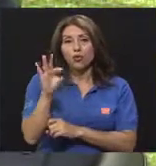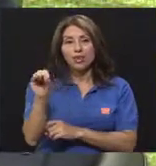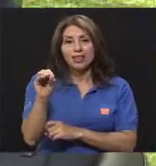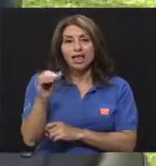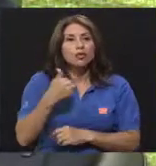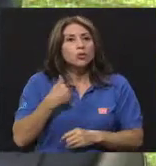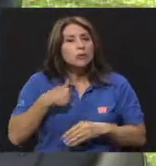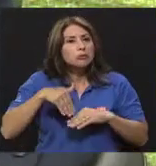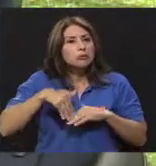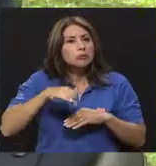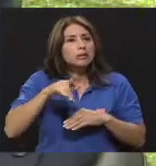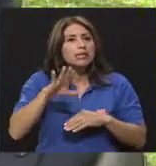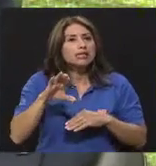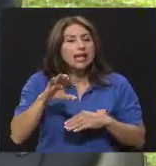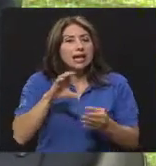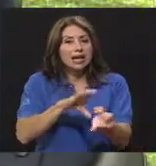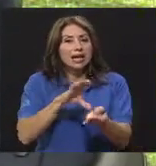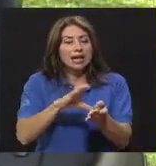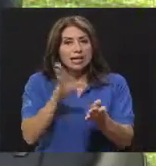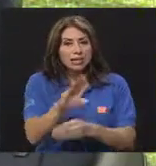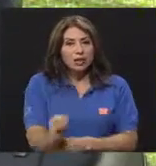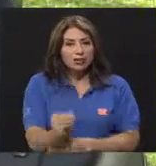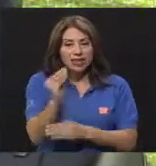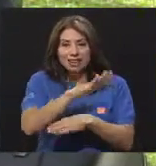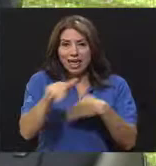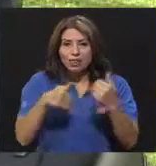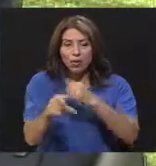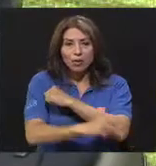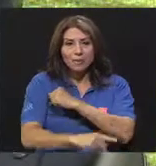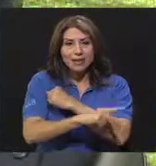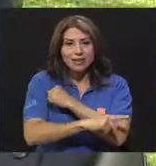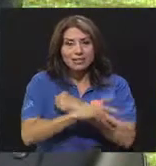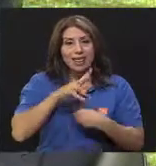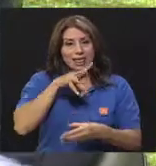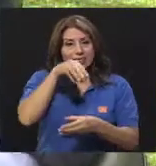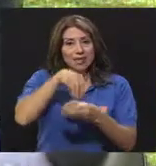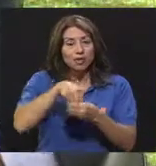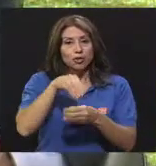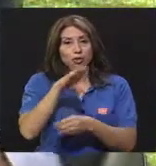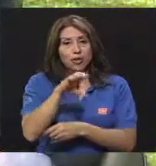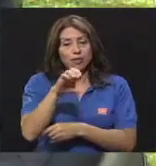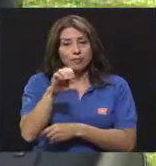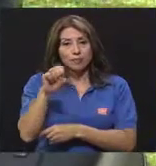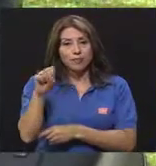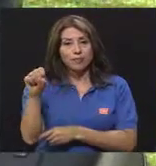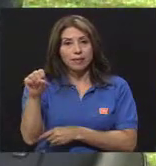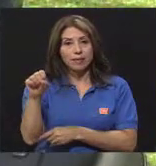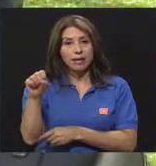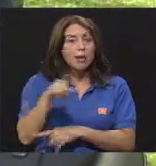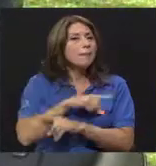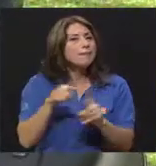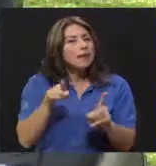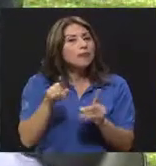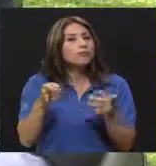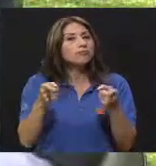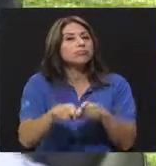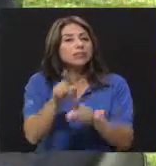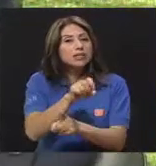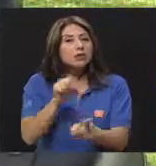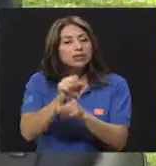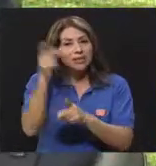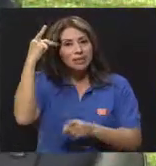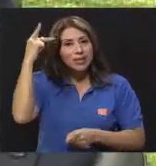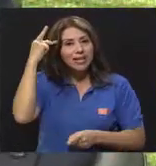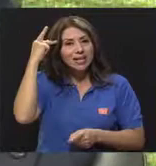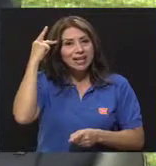adolescentes en todo el país. Dentro de la seguridad social. Y por cuestiones políticas. Donde me dio la